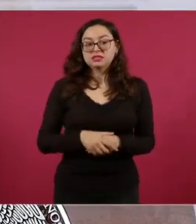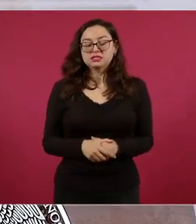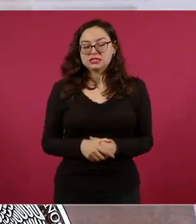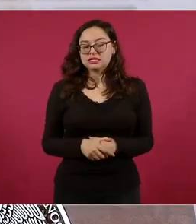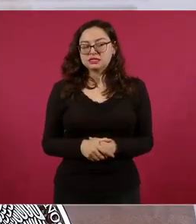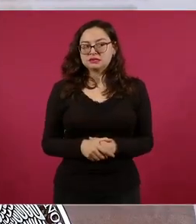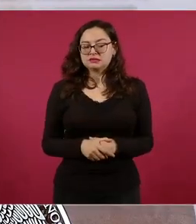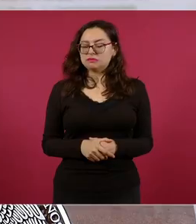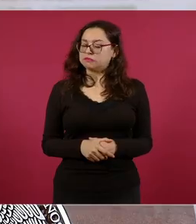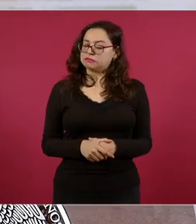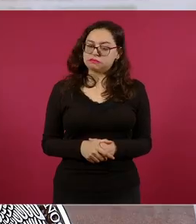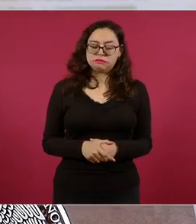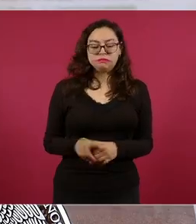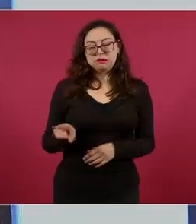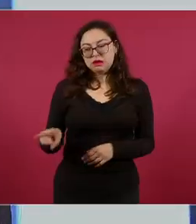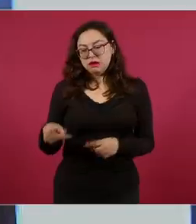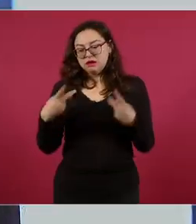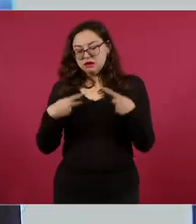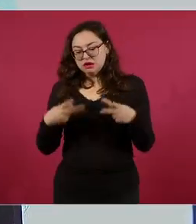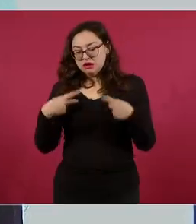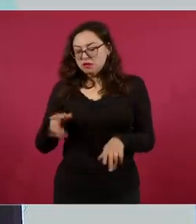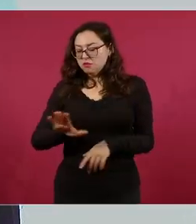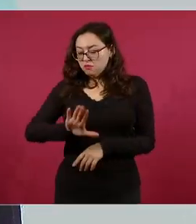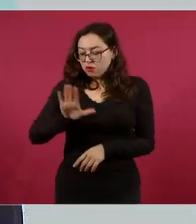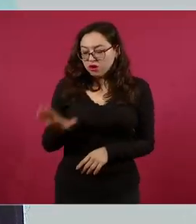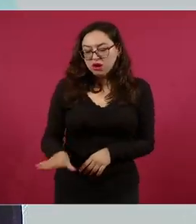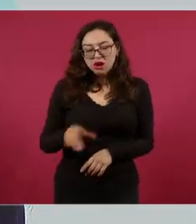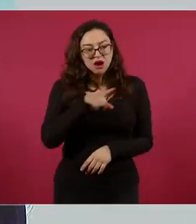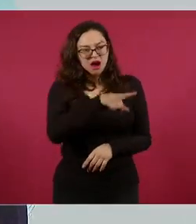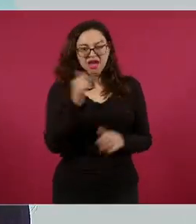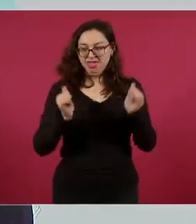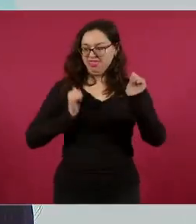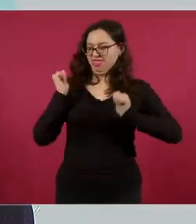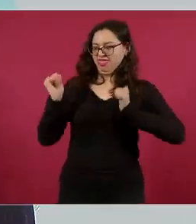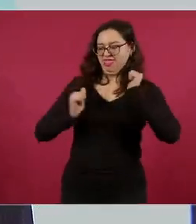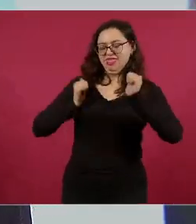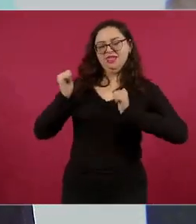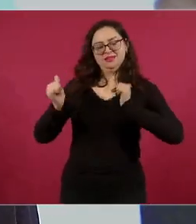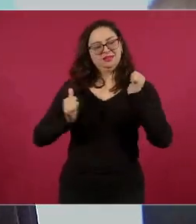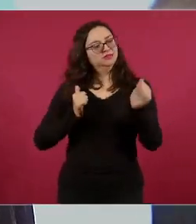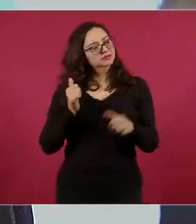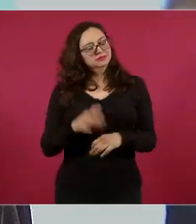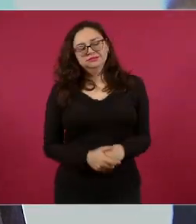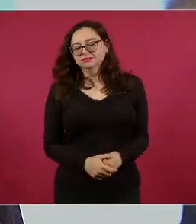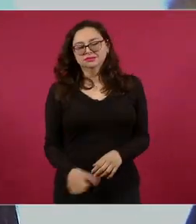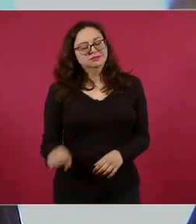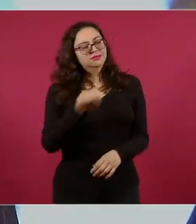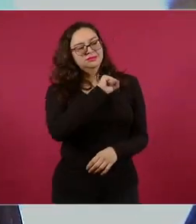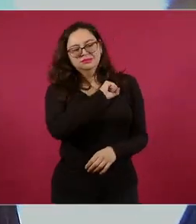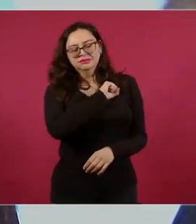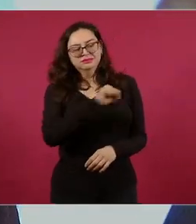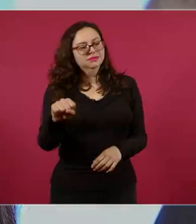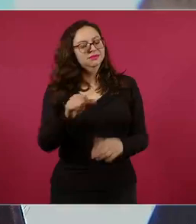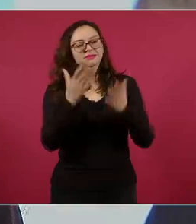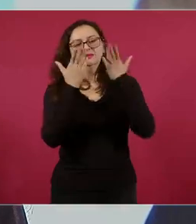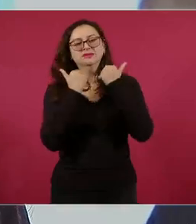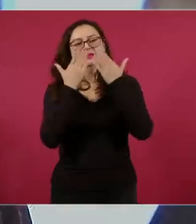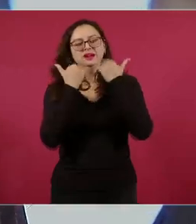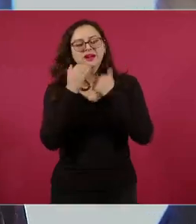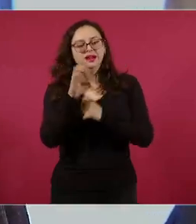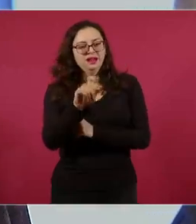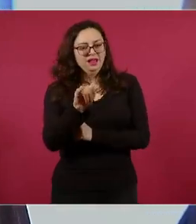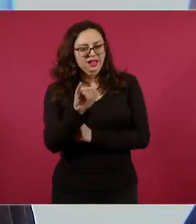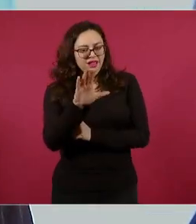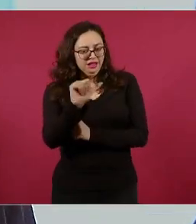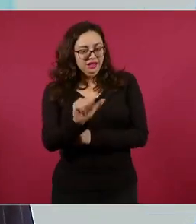medio utilice vidas humanas para fabricar noticias falsas. Es una falta de ética periodística